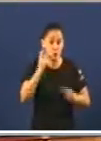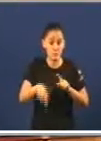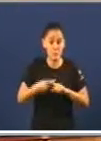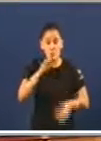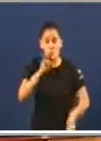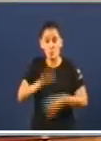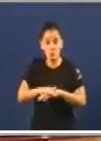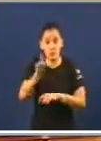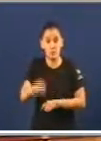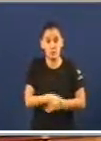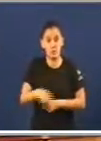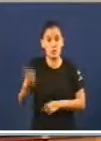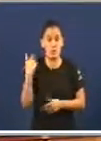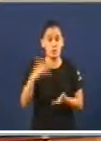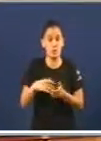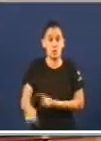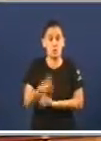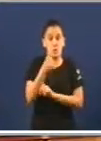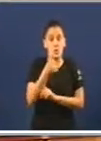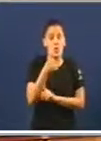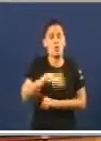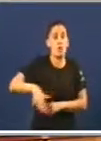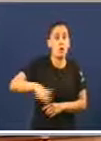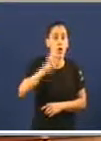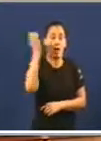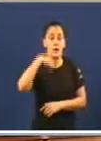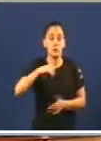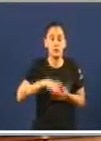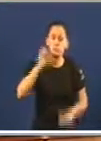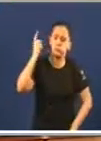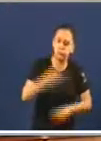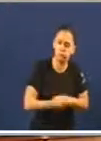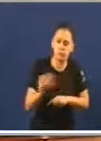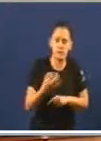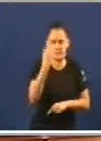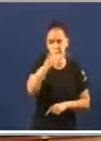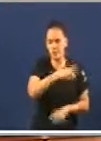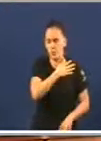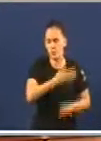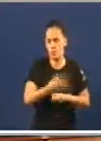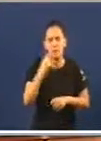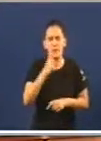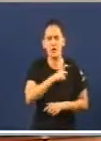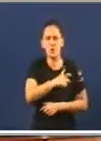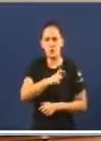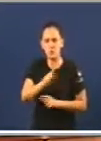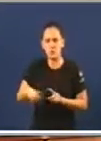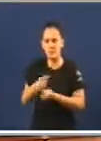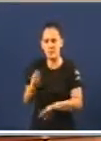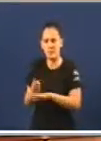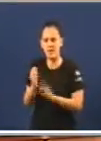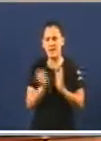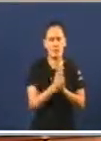de iniciativas aprobadas, as Cortes de Aragón se teñen dotado da obrigatoriedade de comprobar o cumprimento en comisión e pleno artigos